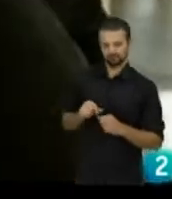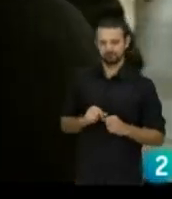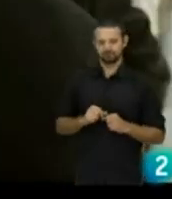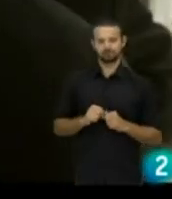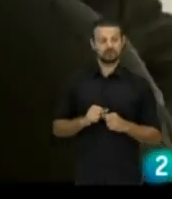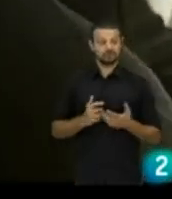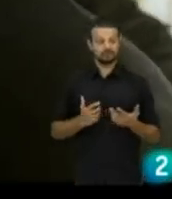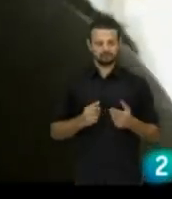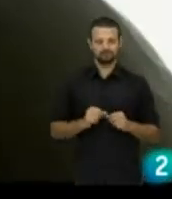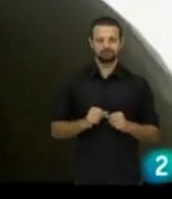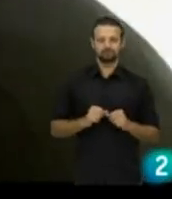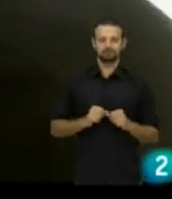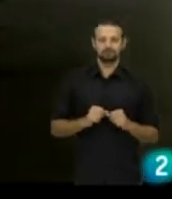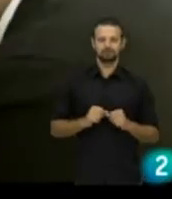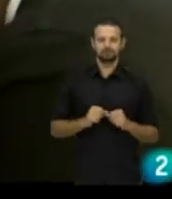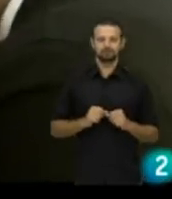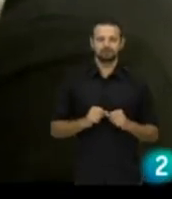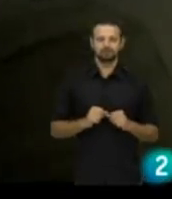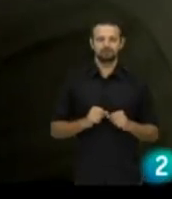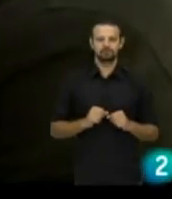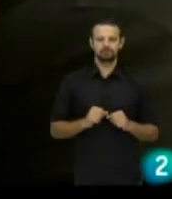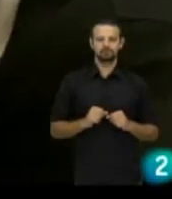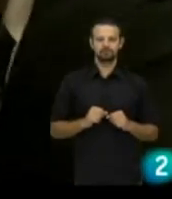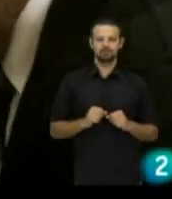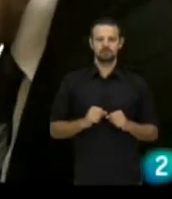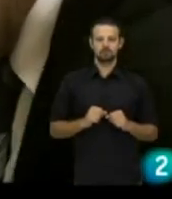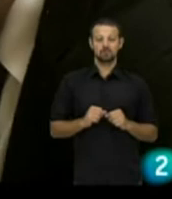Vamos a ver. En el bolsillo de atrás, aquí. Ahí.